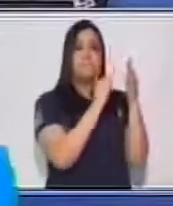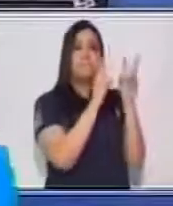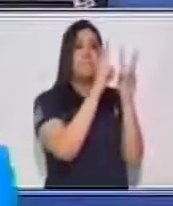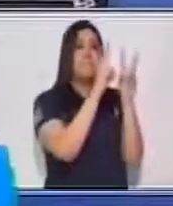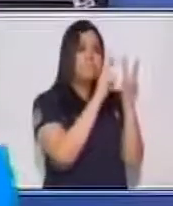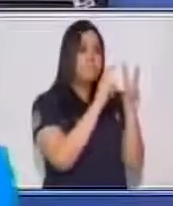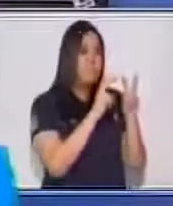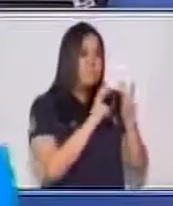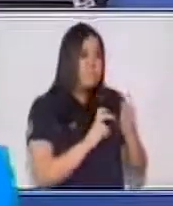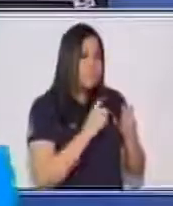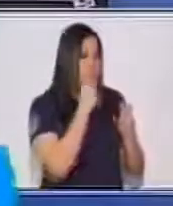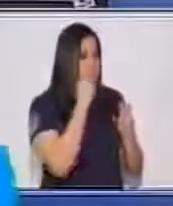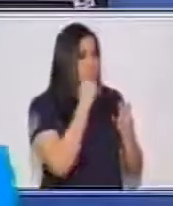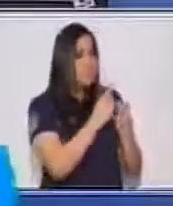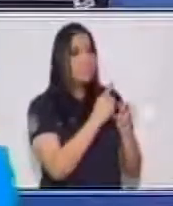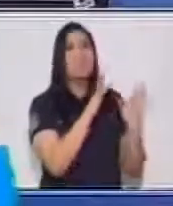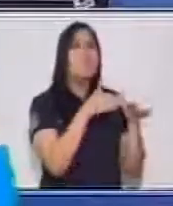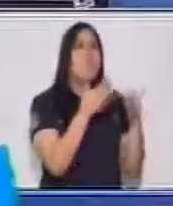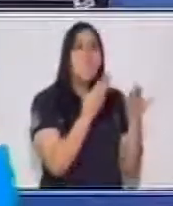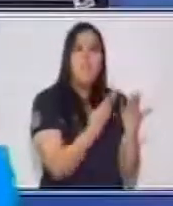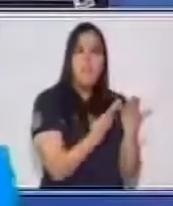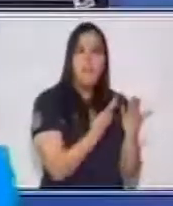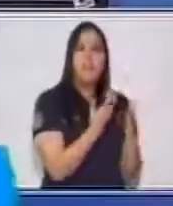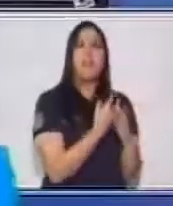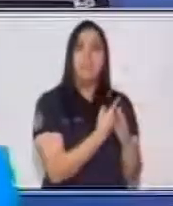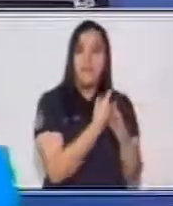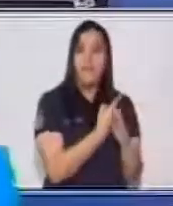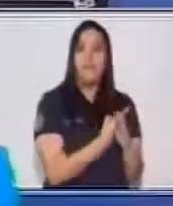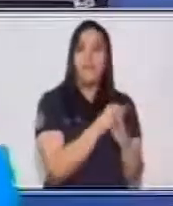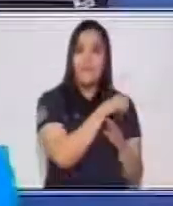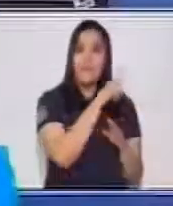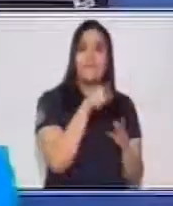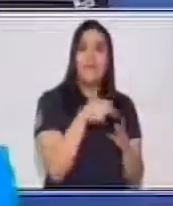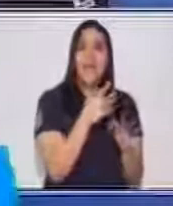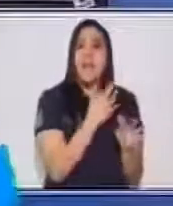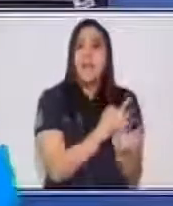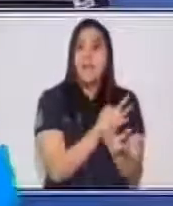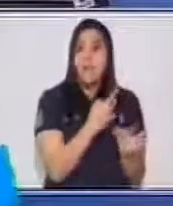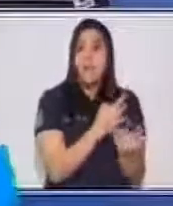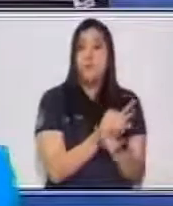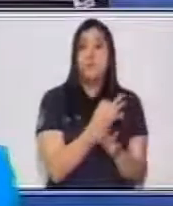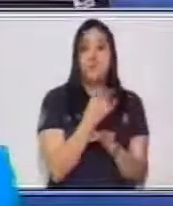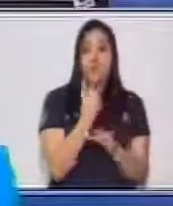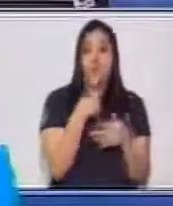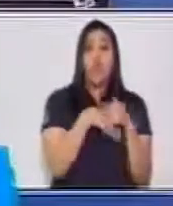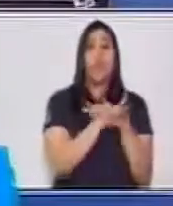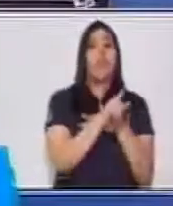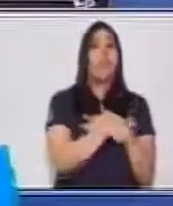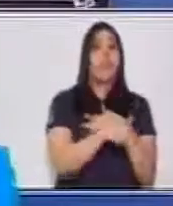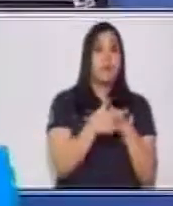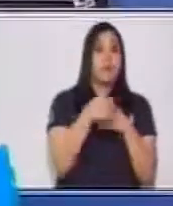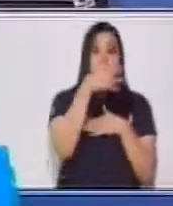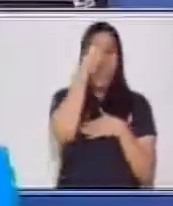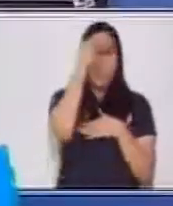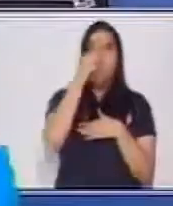partes y de sus elementos, así como la función que tiene dentro de un proceso de aprendizaje.